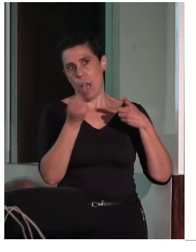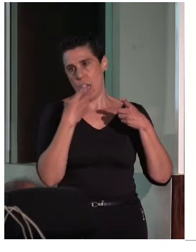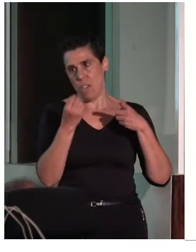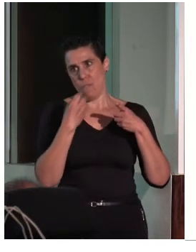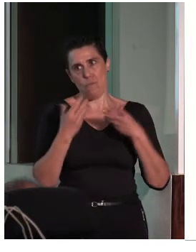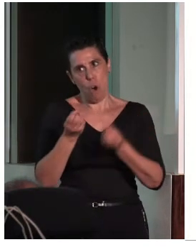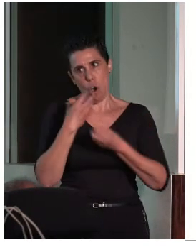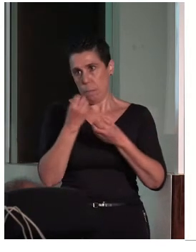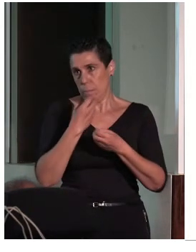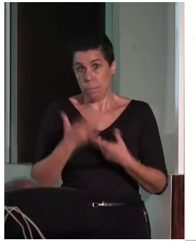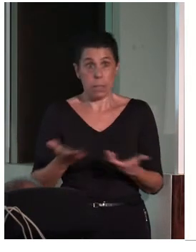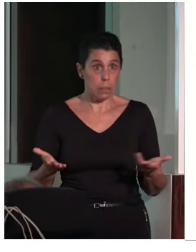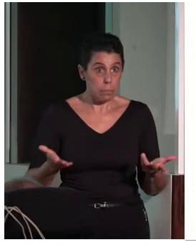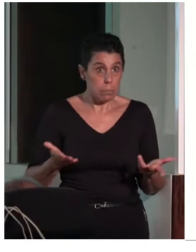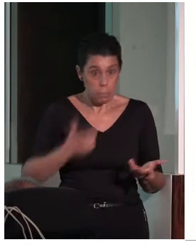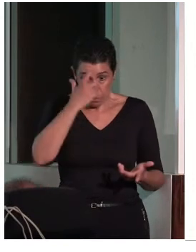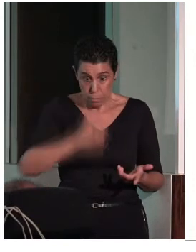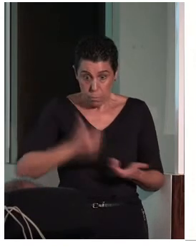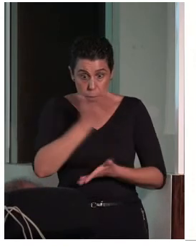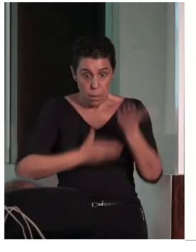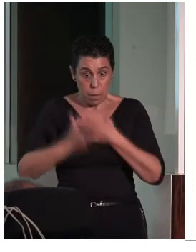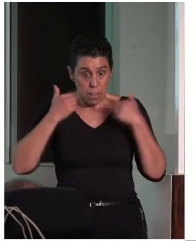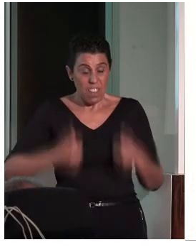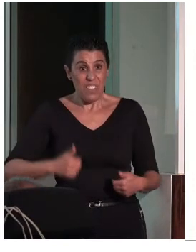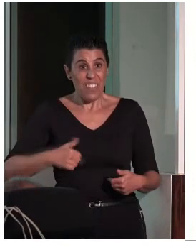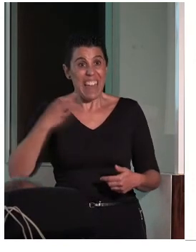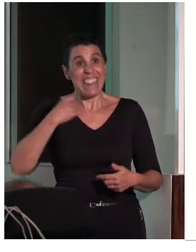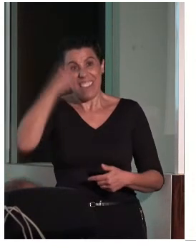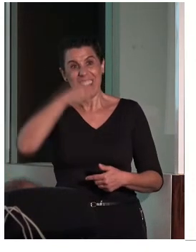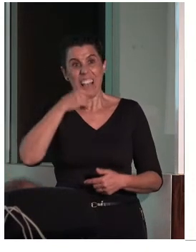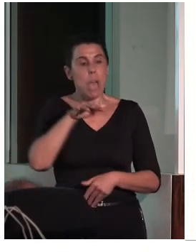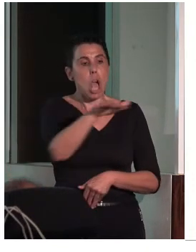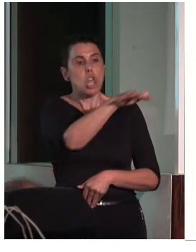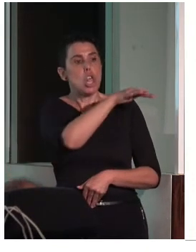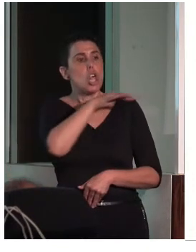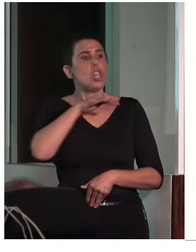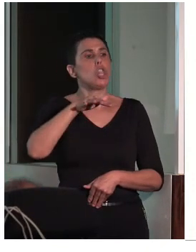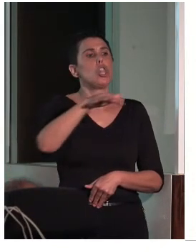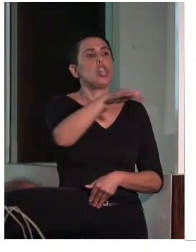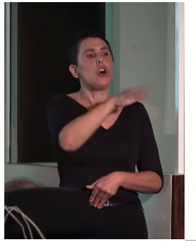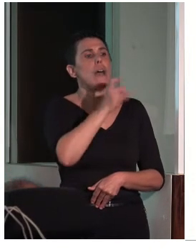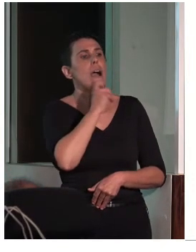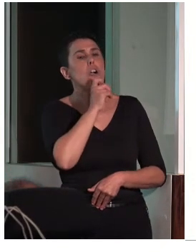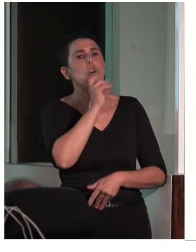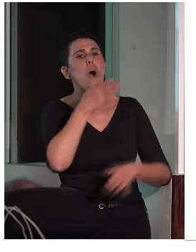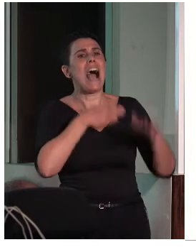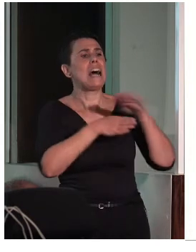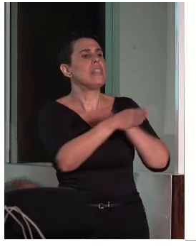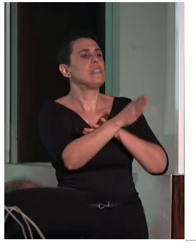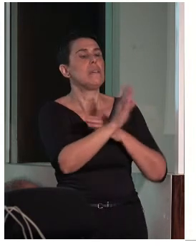saber qué lugares y en qué condiciones está la accesibilidad